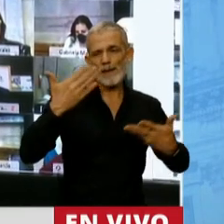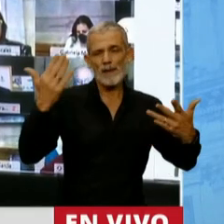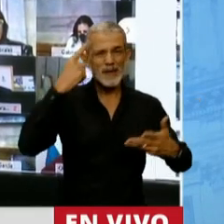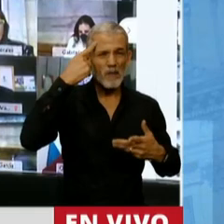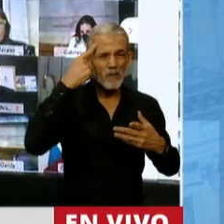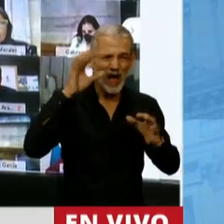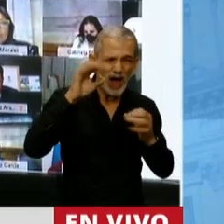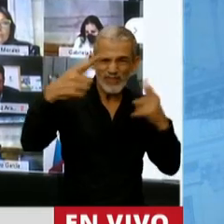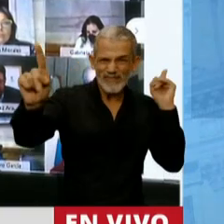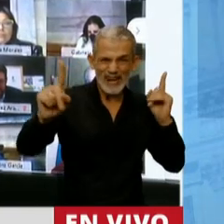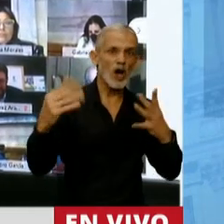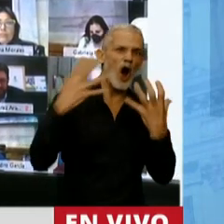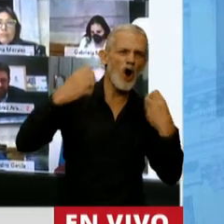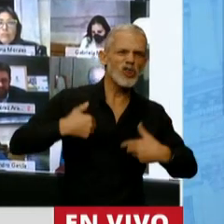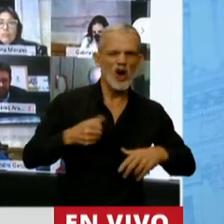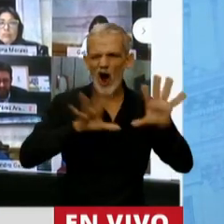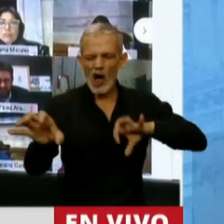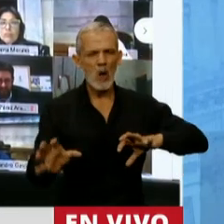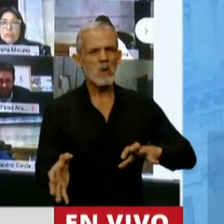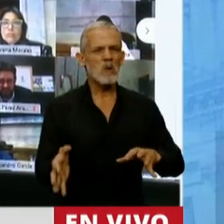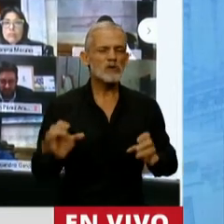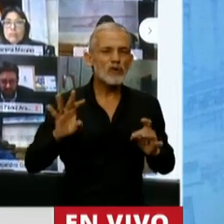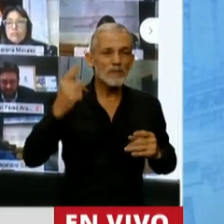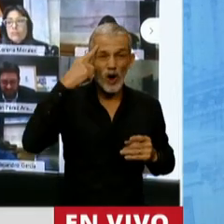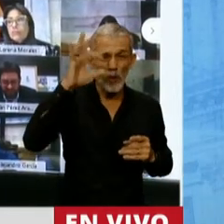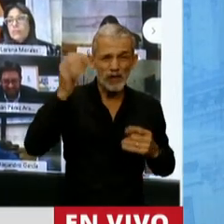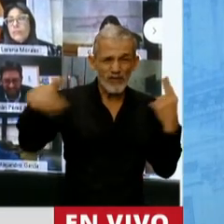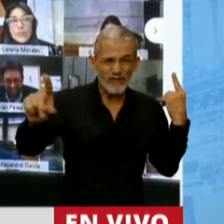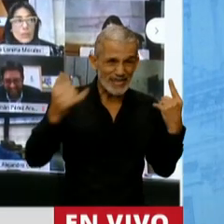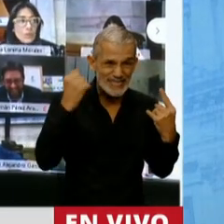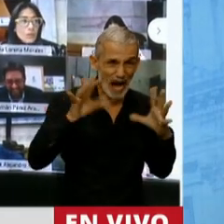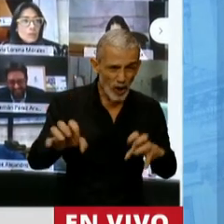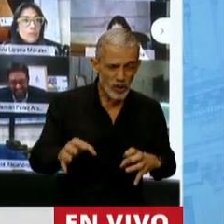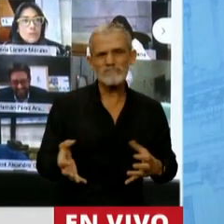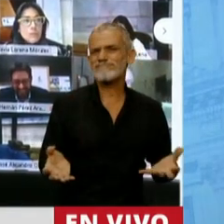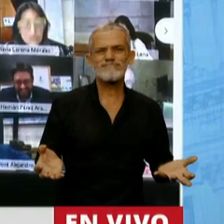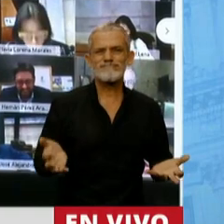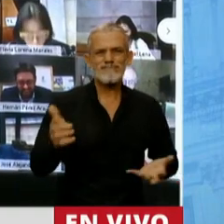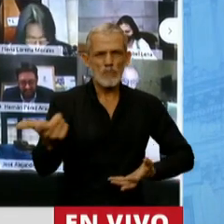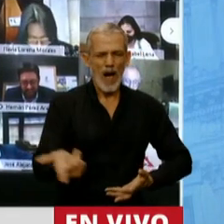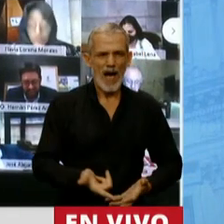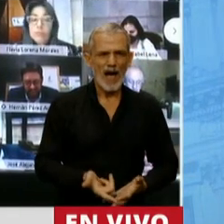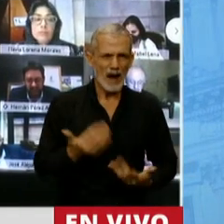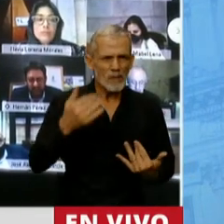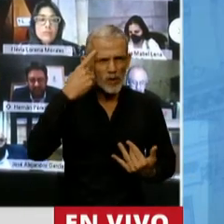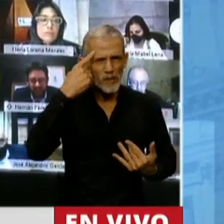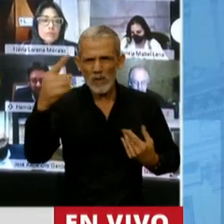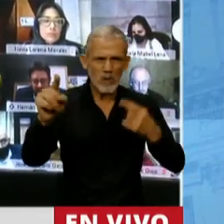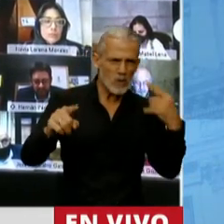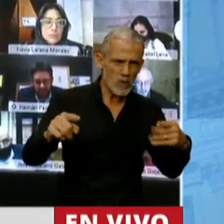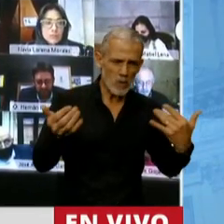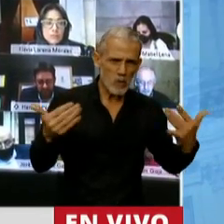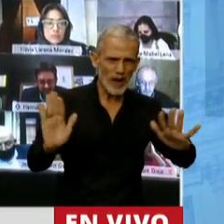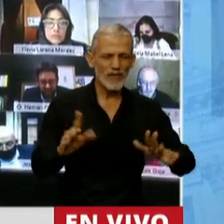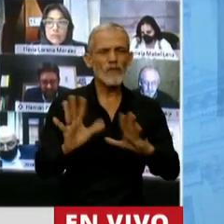piensa distinto me odia por el solo hecho de pensar distinto. De alguna manera